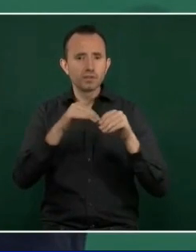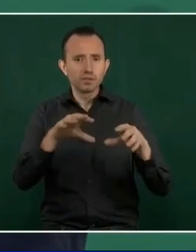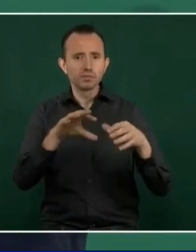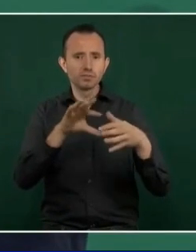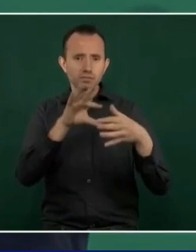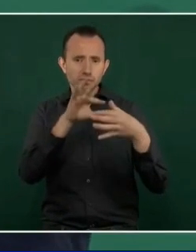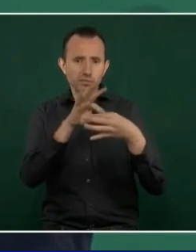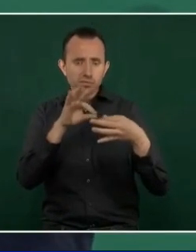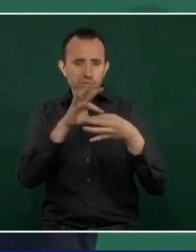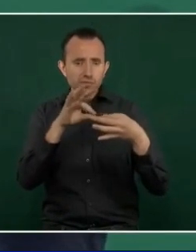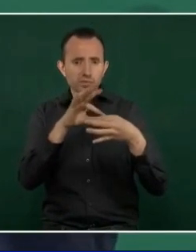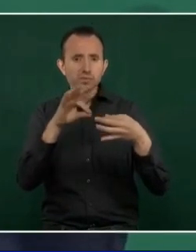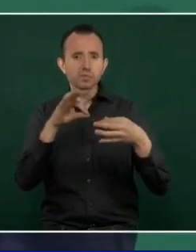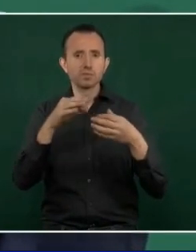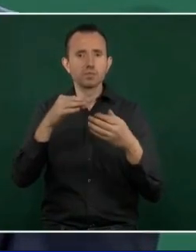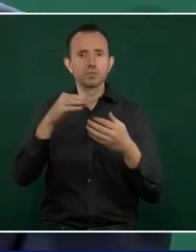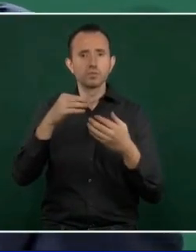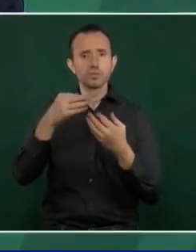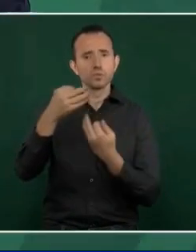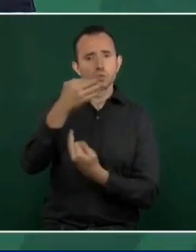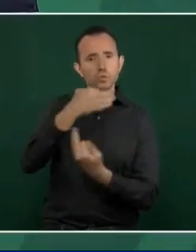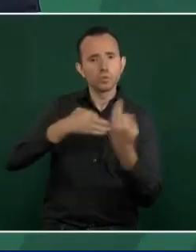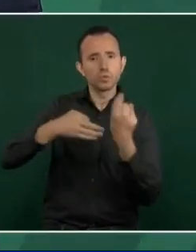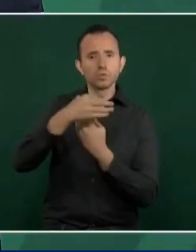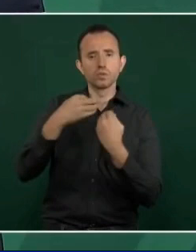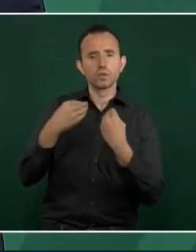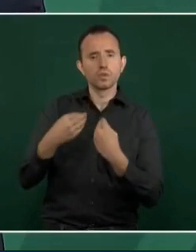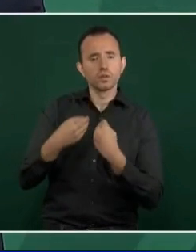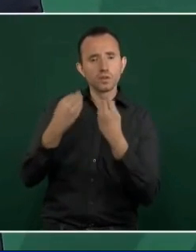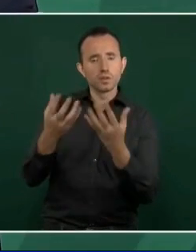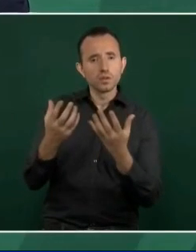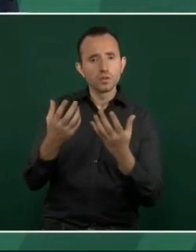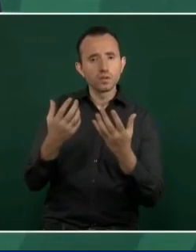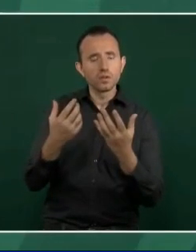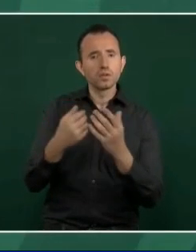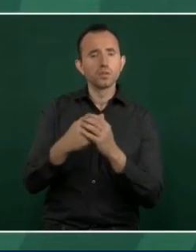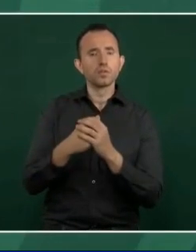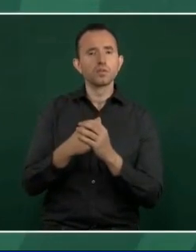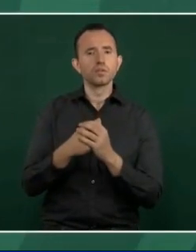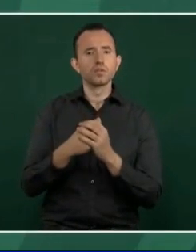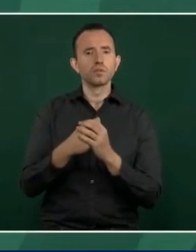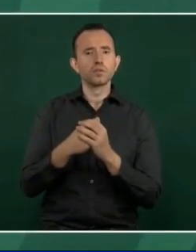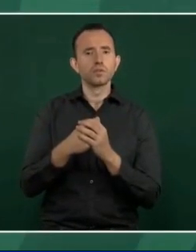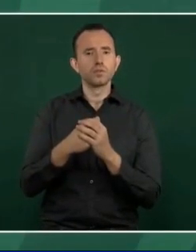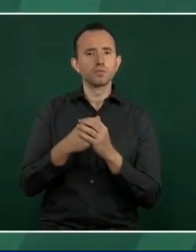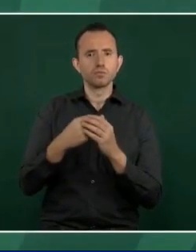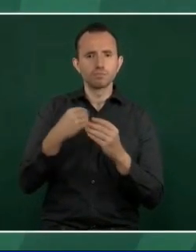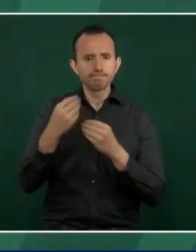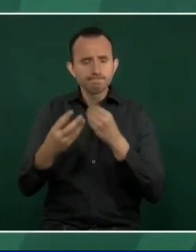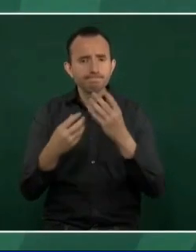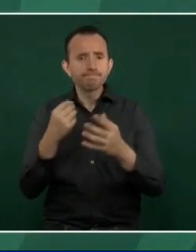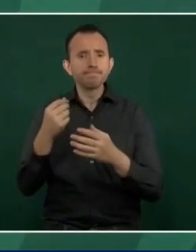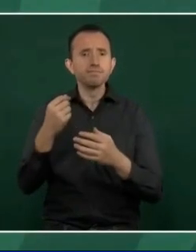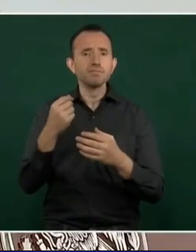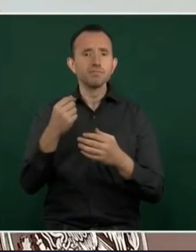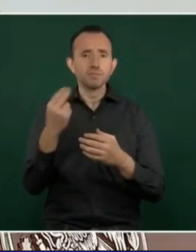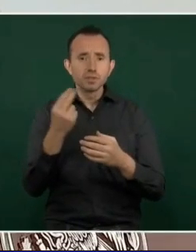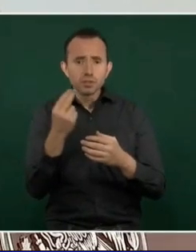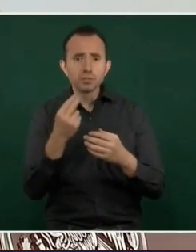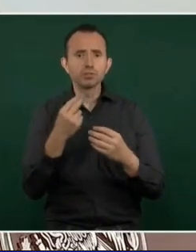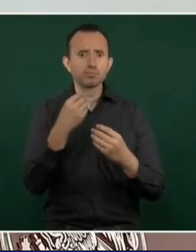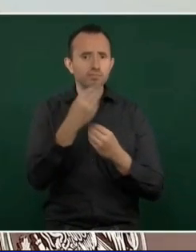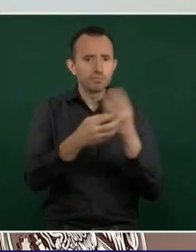y dar todas las facilidades para que se vaya al fondo como se